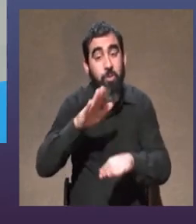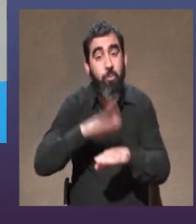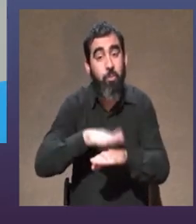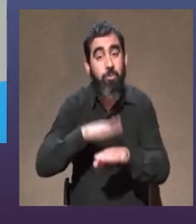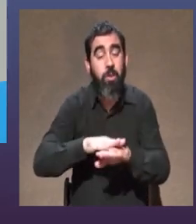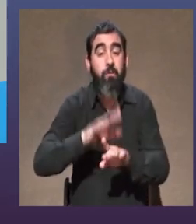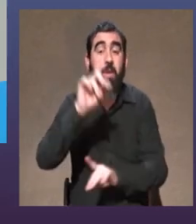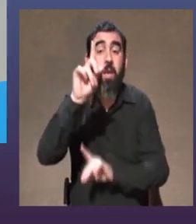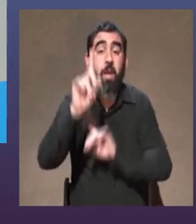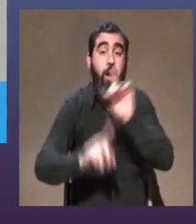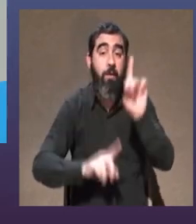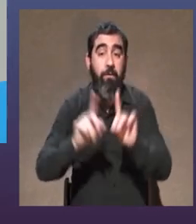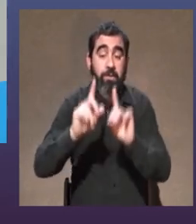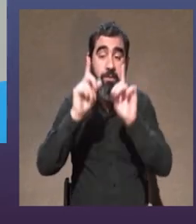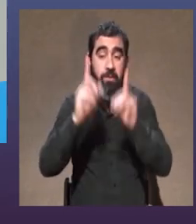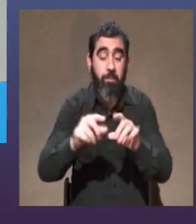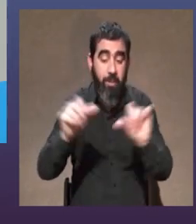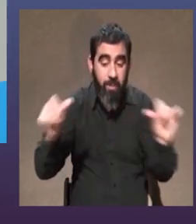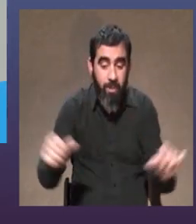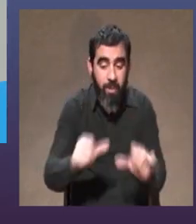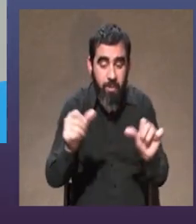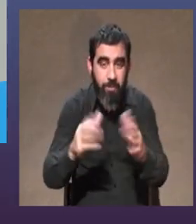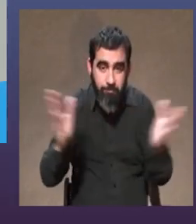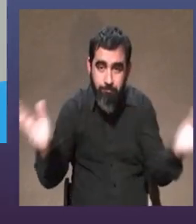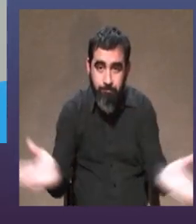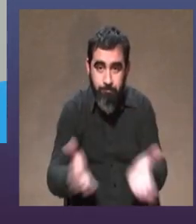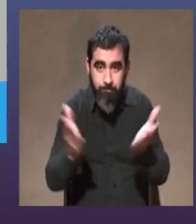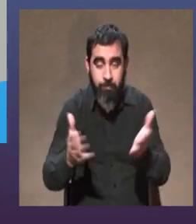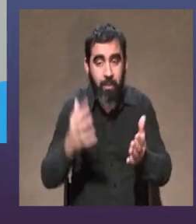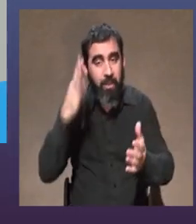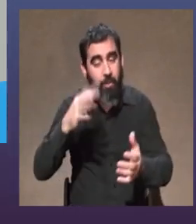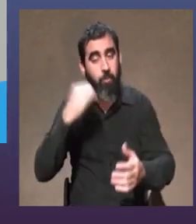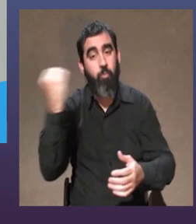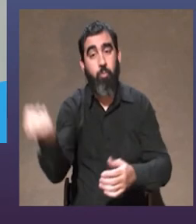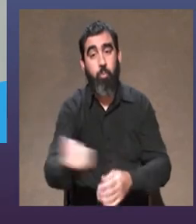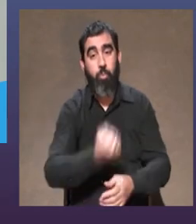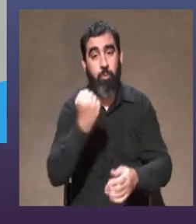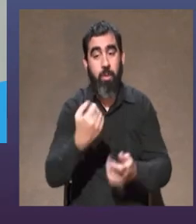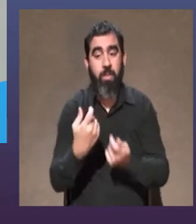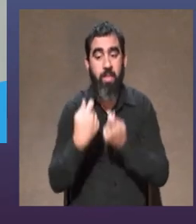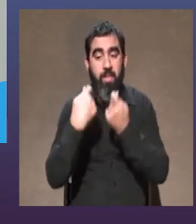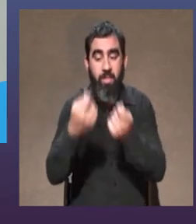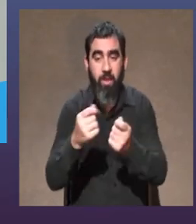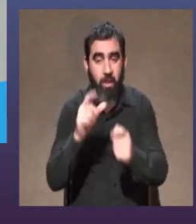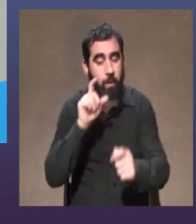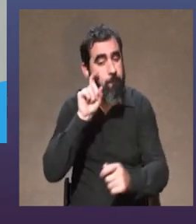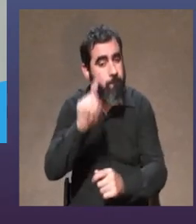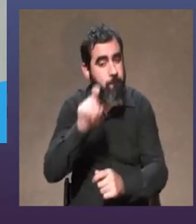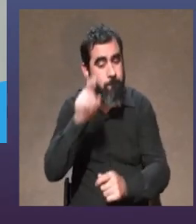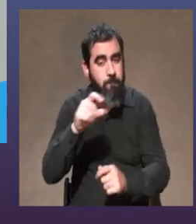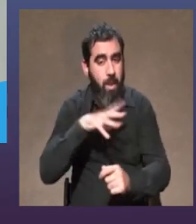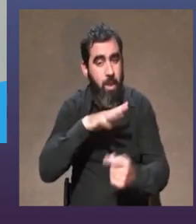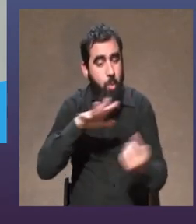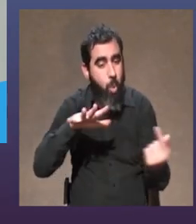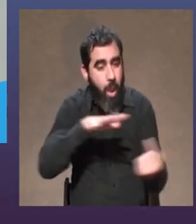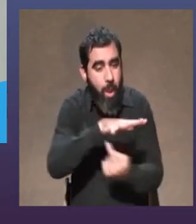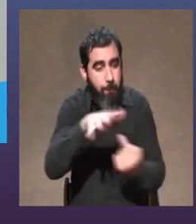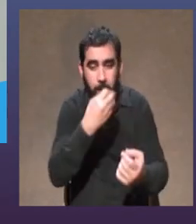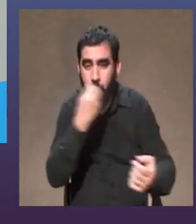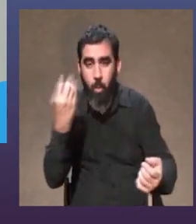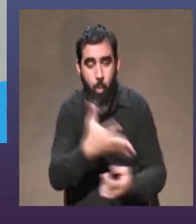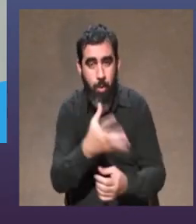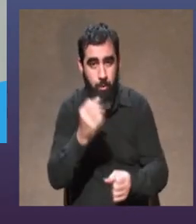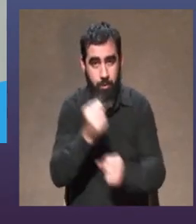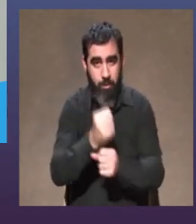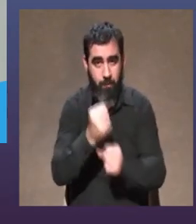responsabilidad a veces de generarlas me parece importante obsesionarnos con que haya un ambiente de